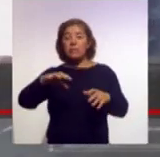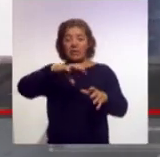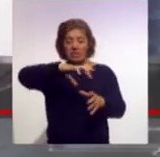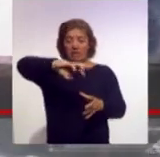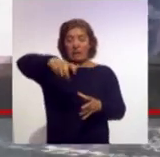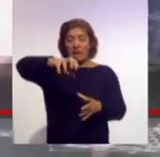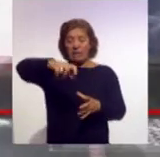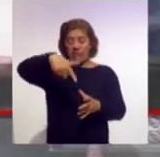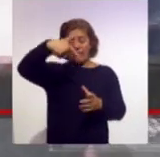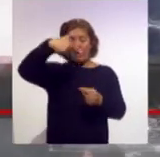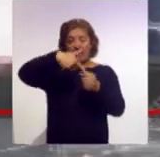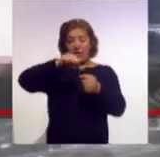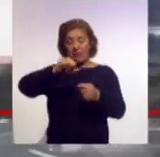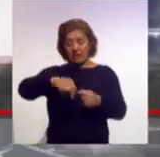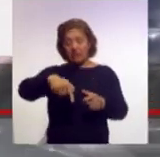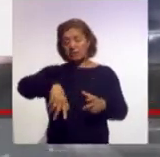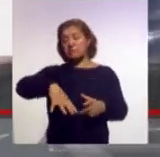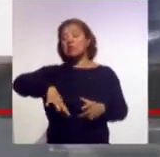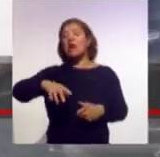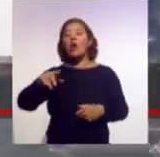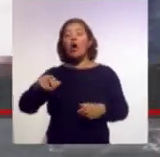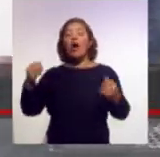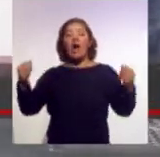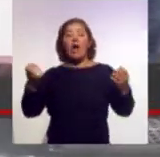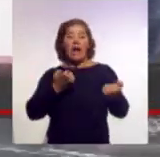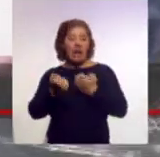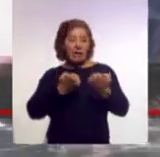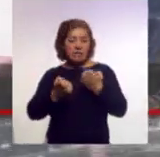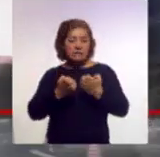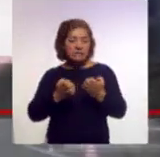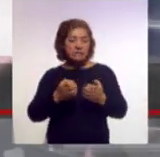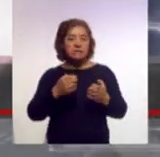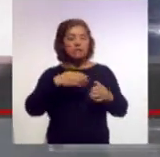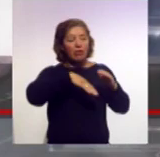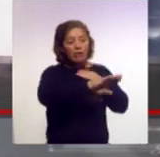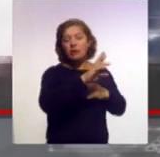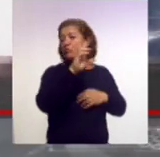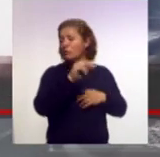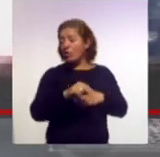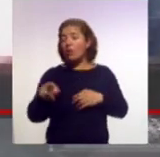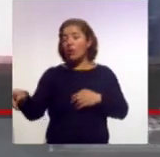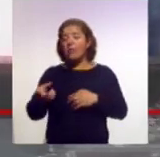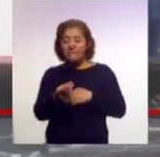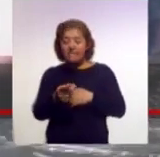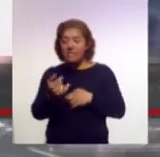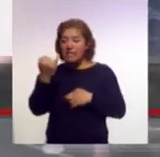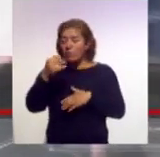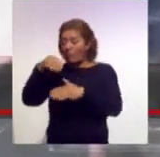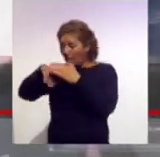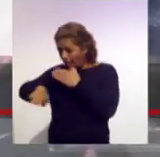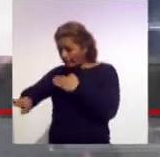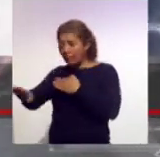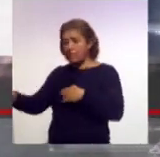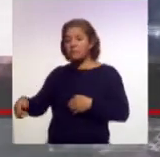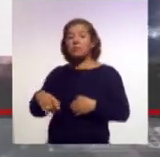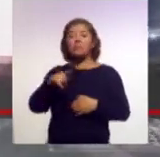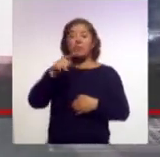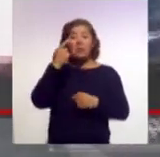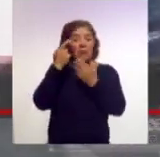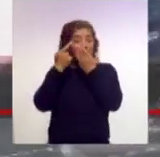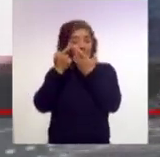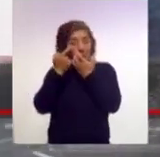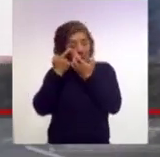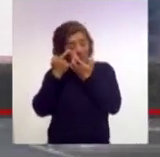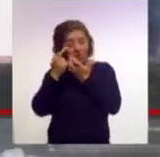realizar actividades al aire libre, mantener a sus mascotas en un lugar techado y evitar utilizar lentes de contacto.